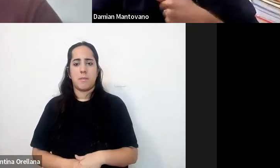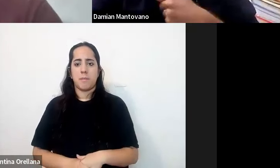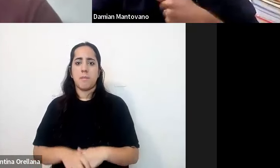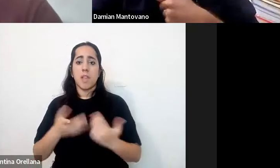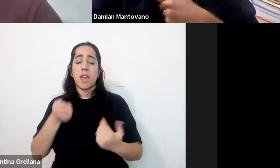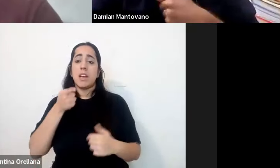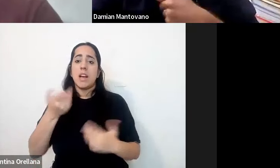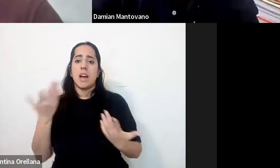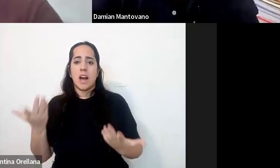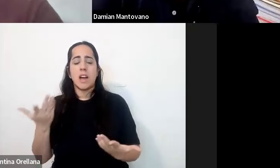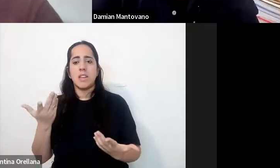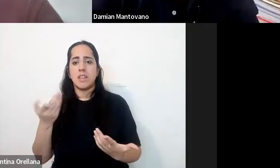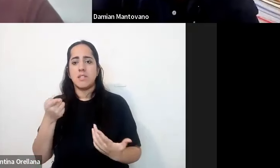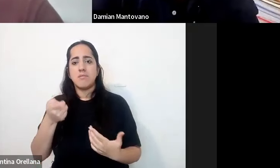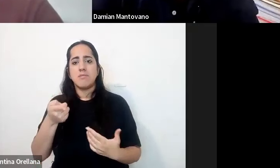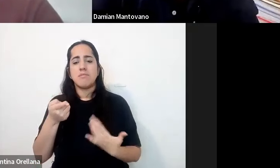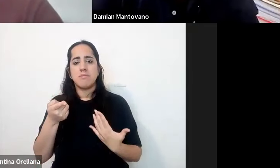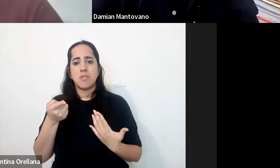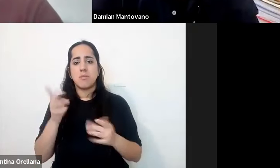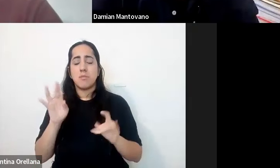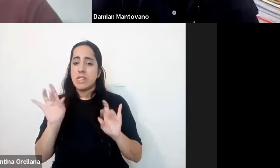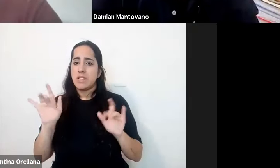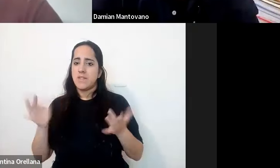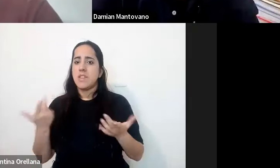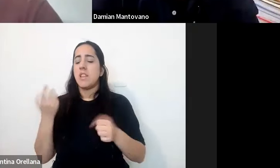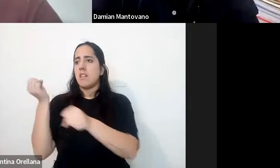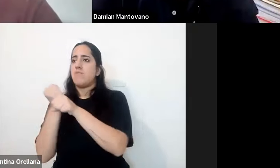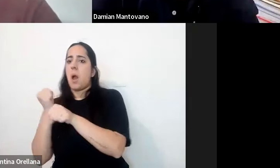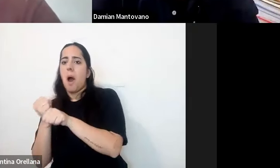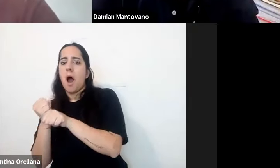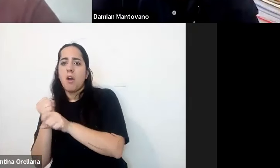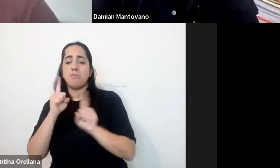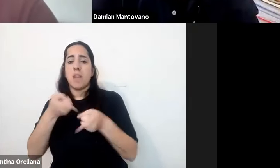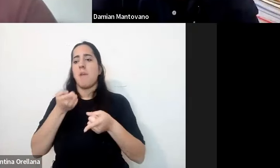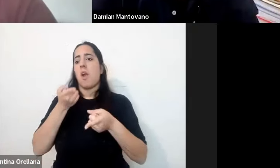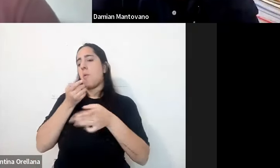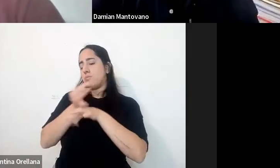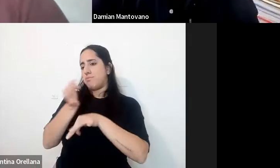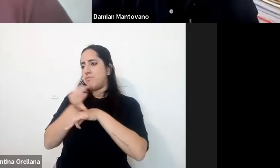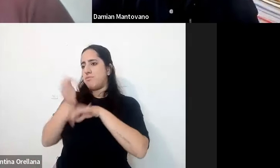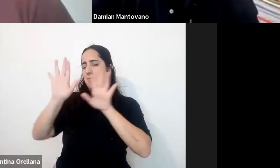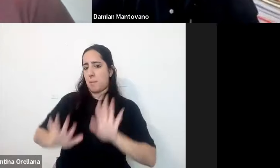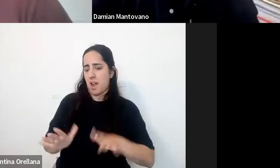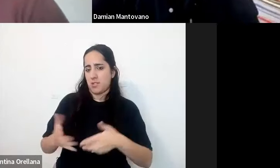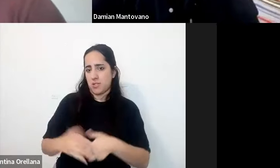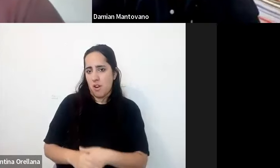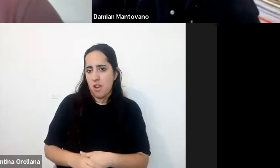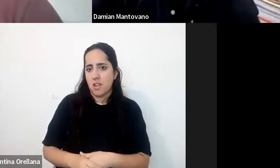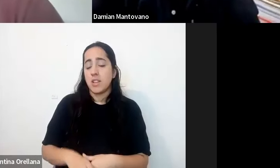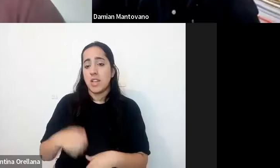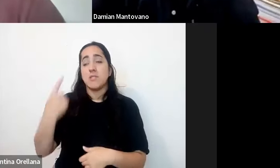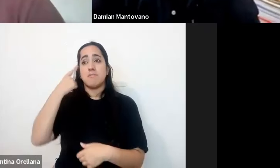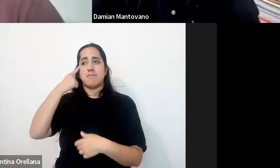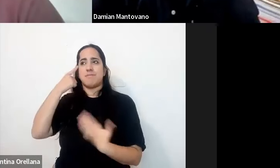se junta tanto lo laboral como la formación y es un entrambulco que tenemos que empezar a